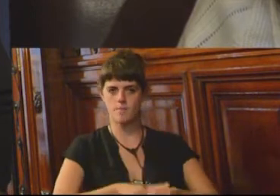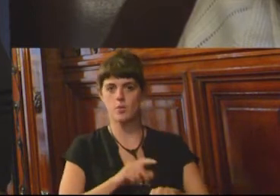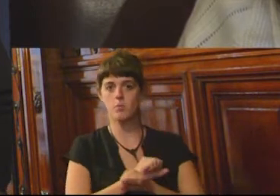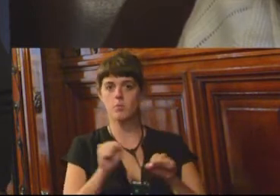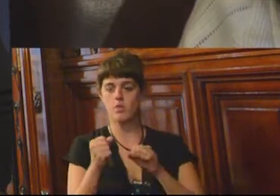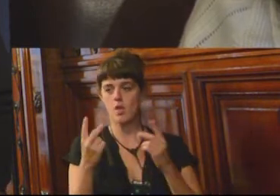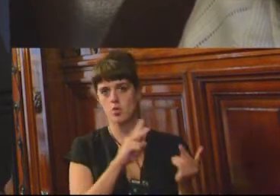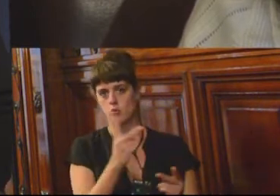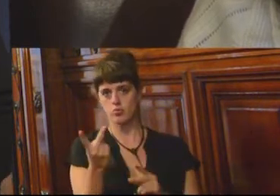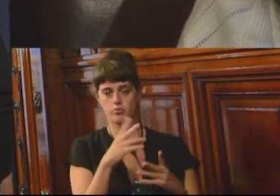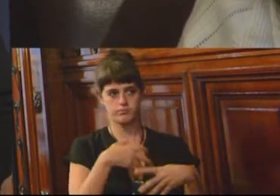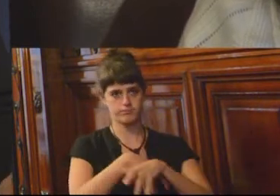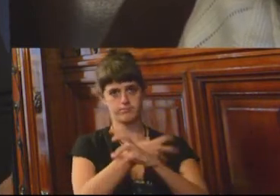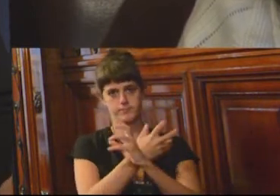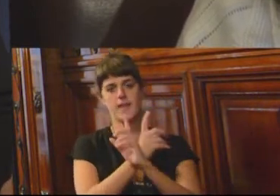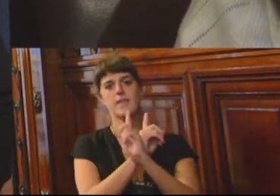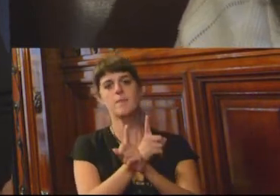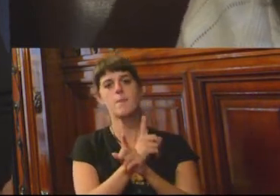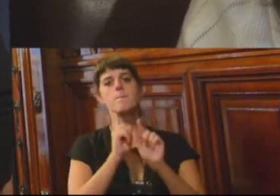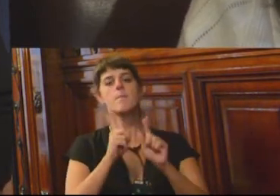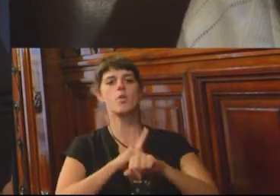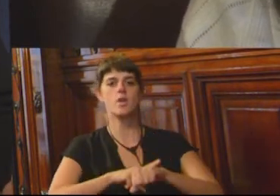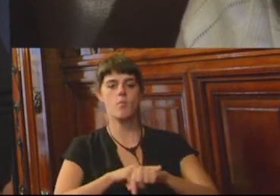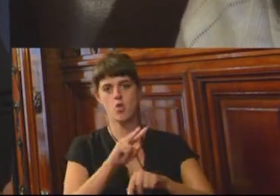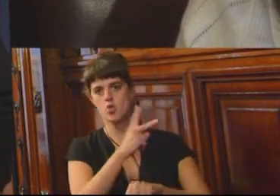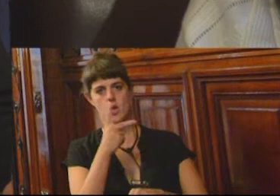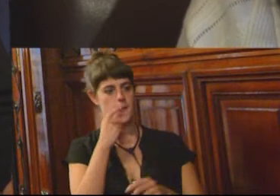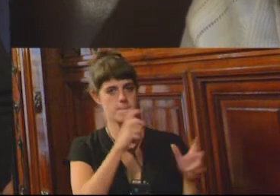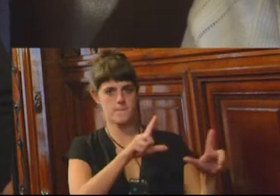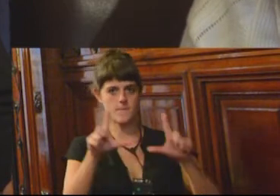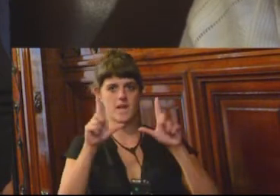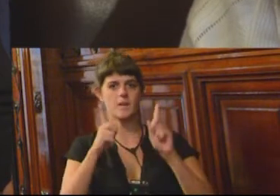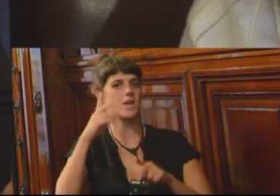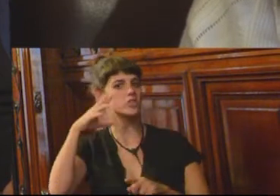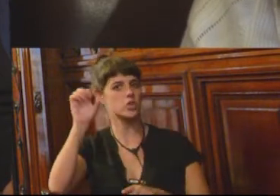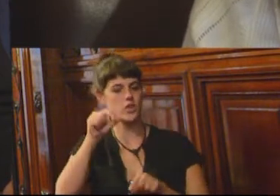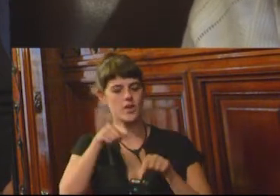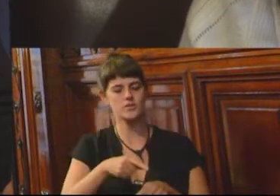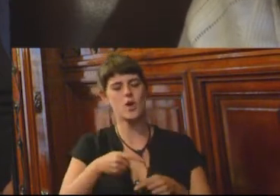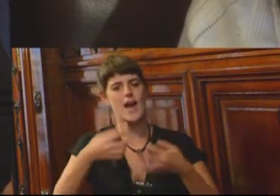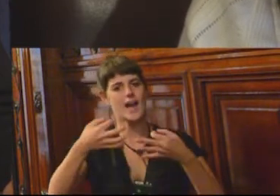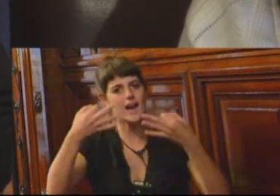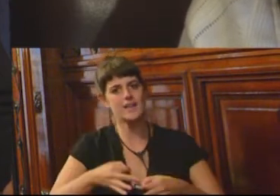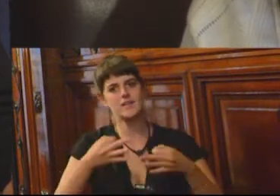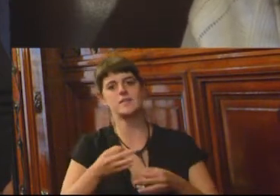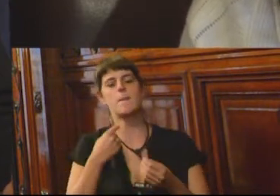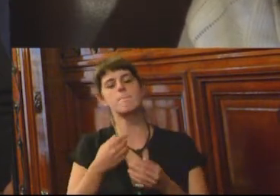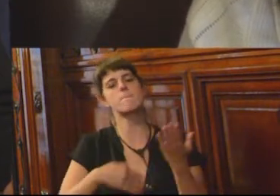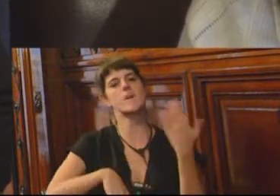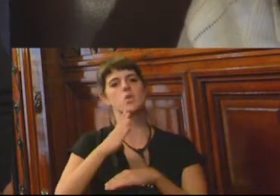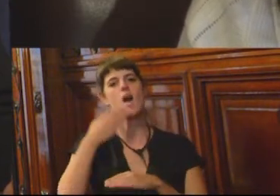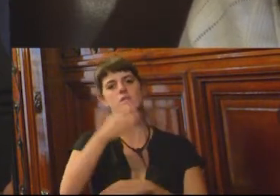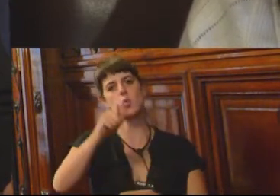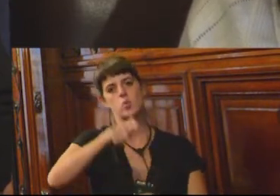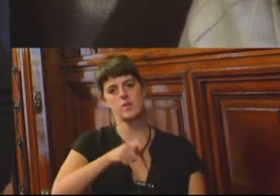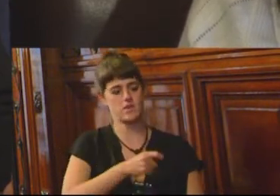y simultánea con imagen y sonido. Con ello se garantiza un mayor acceso a justicia por parte de las personas privadas de la libertad, toda